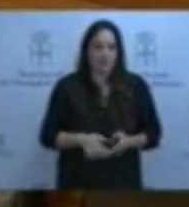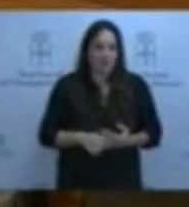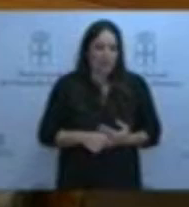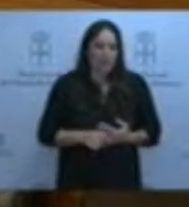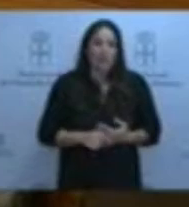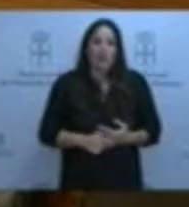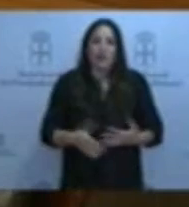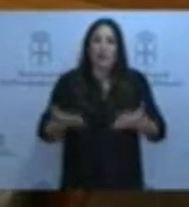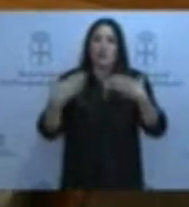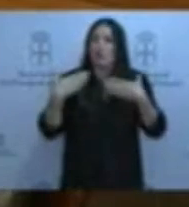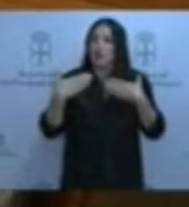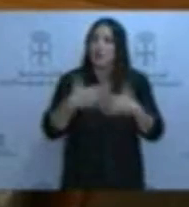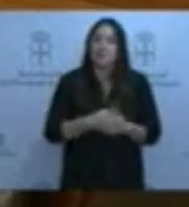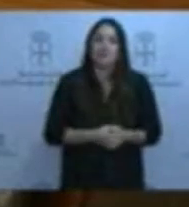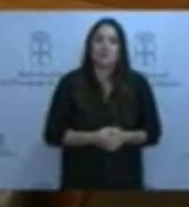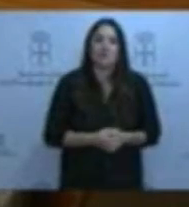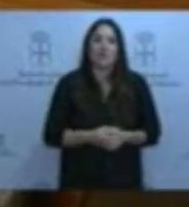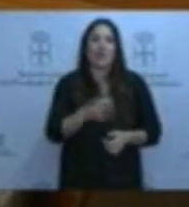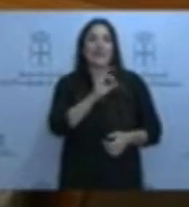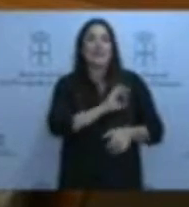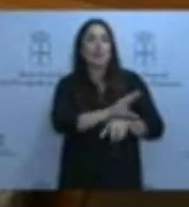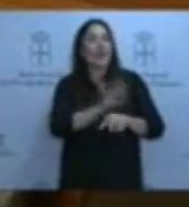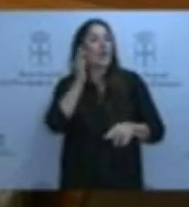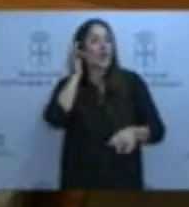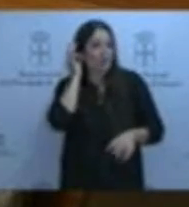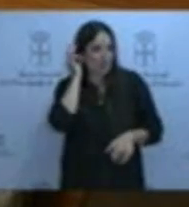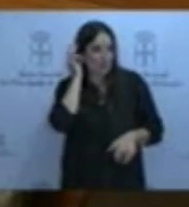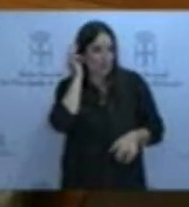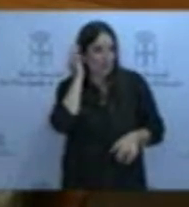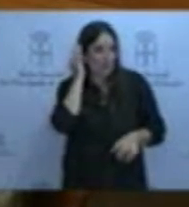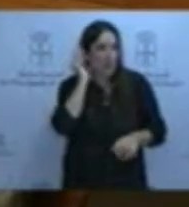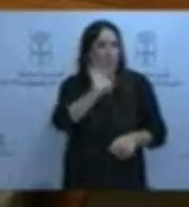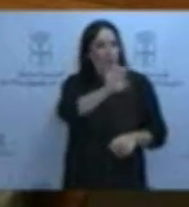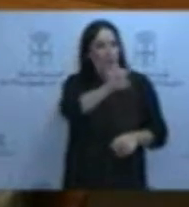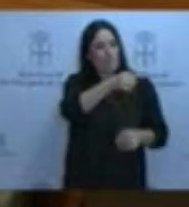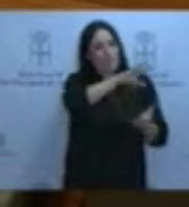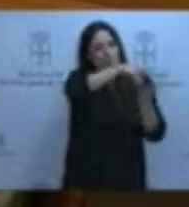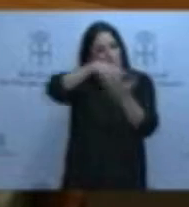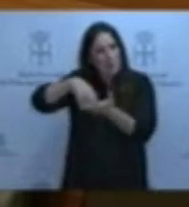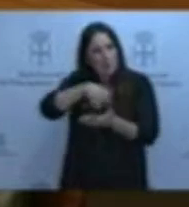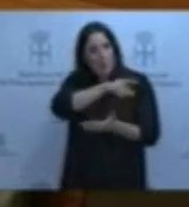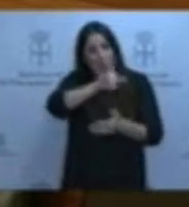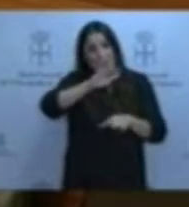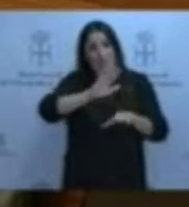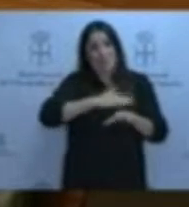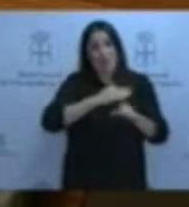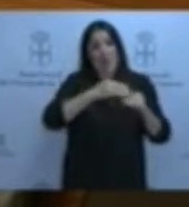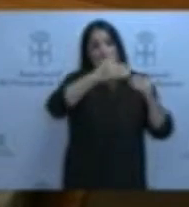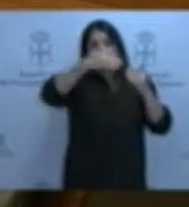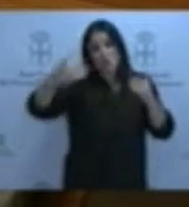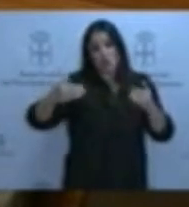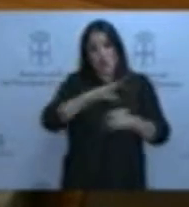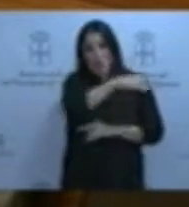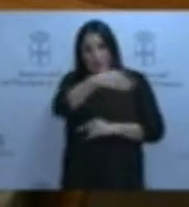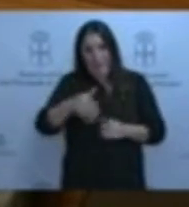Gracias. Señora consejera, ¿por qué habiendo alternativas inmuebles en Chuarca para bechugar el Museo del Calamar Gigante, ve y déjalo